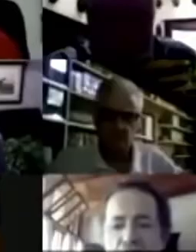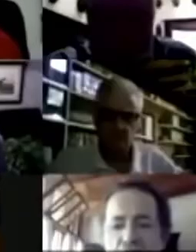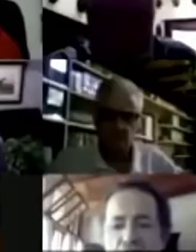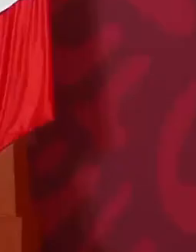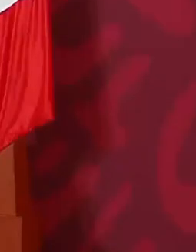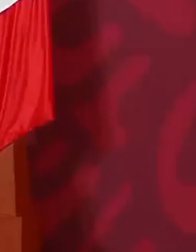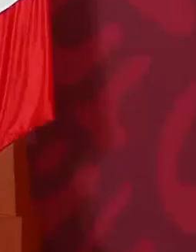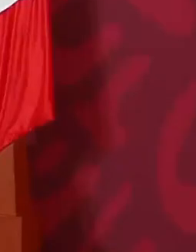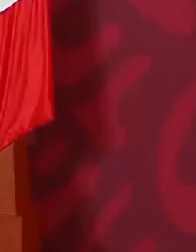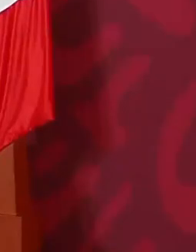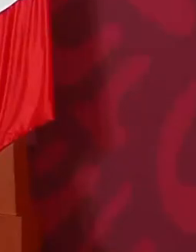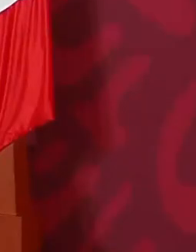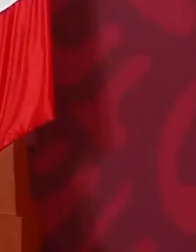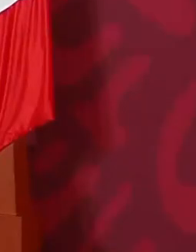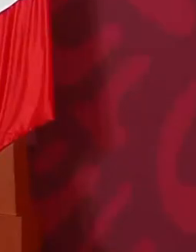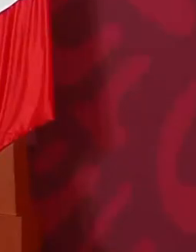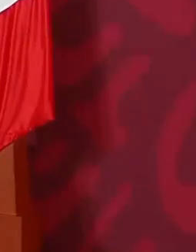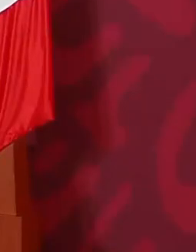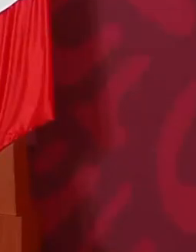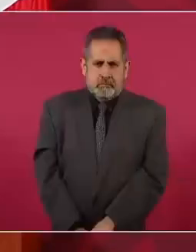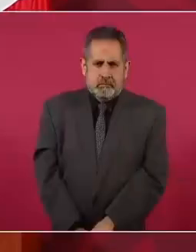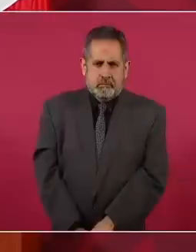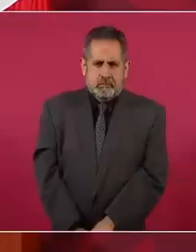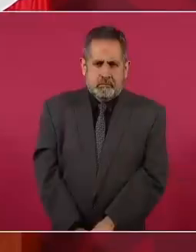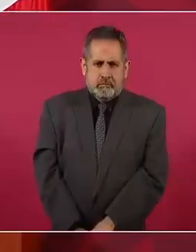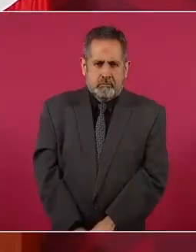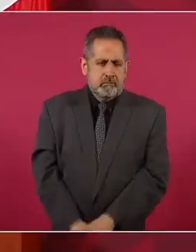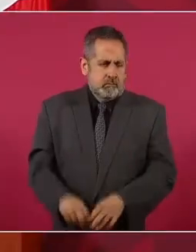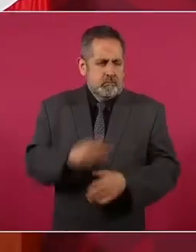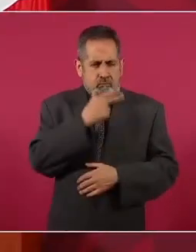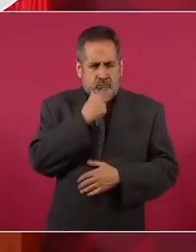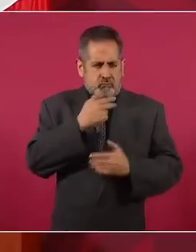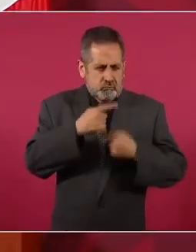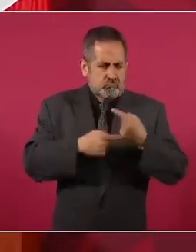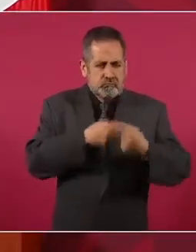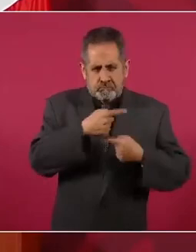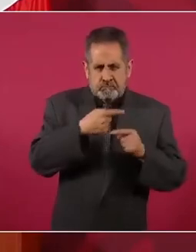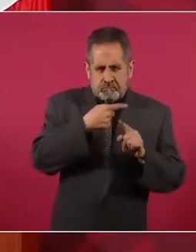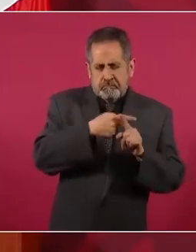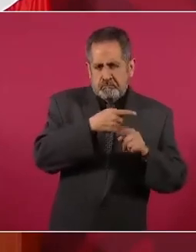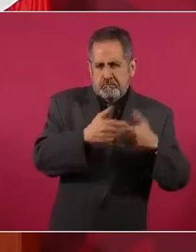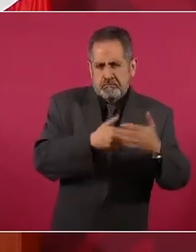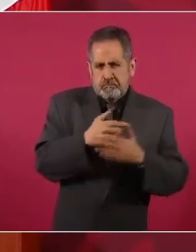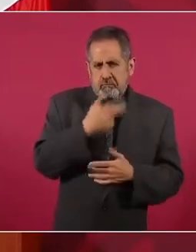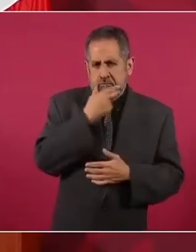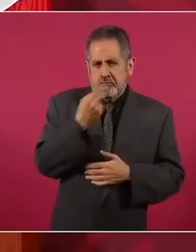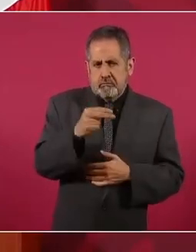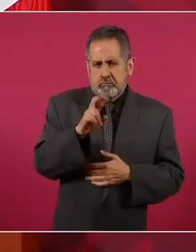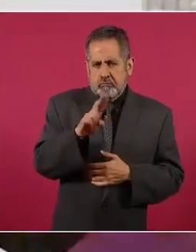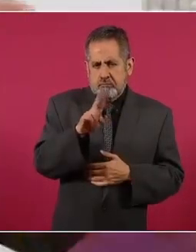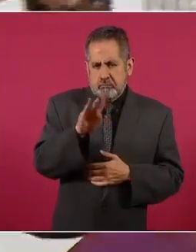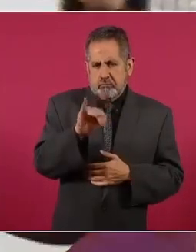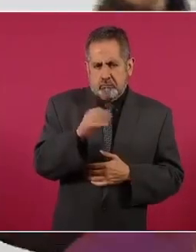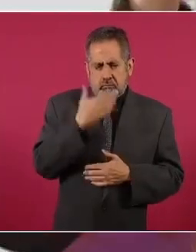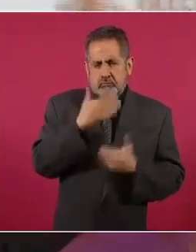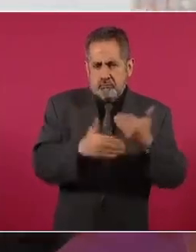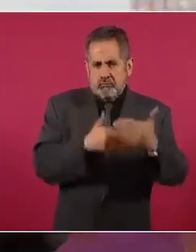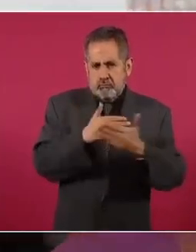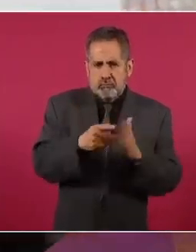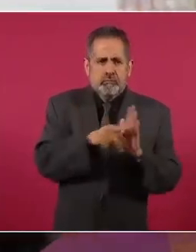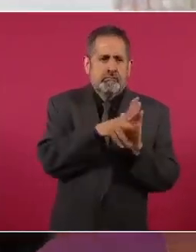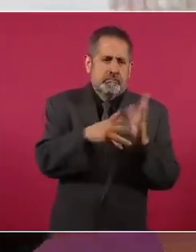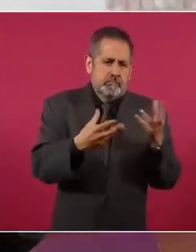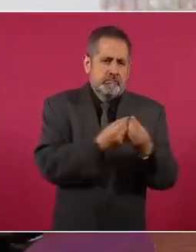que siempre ha sido muy ese. Una gente muy progresista, de avanzada, del periódico